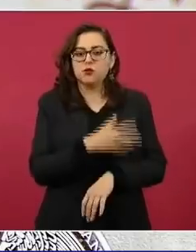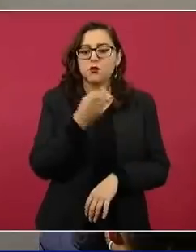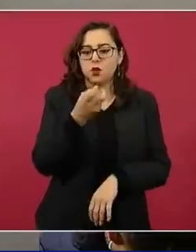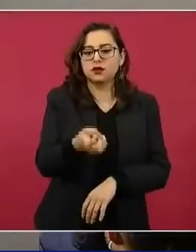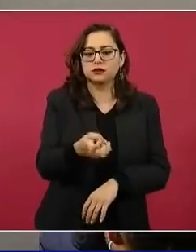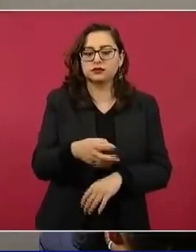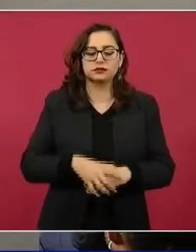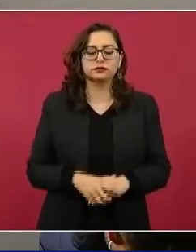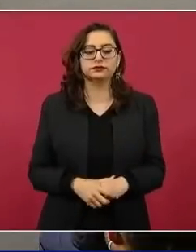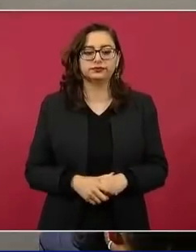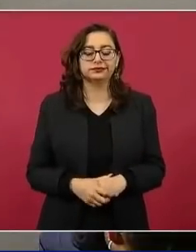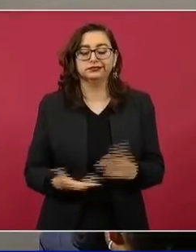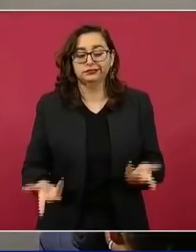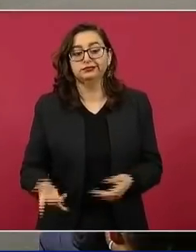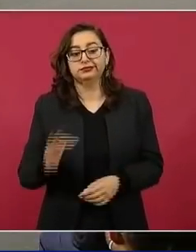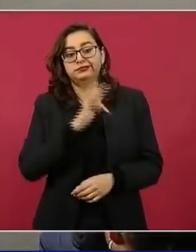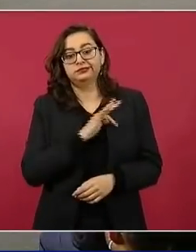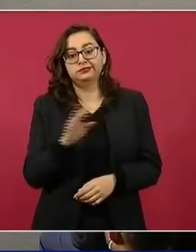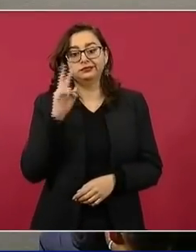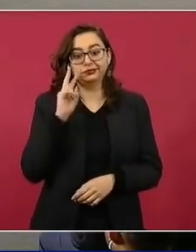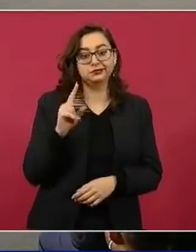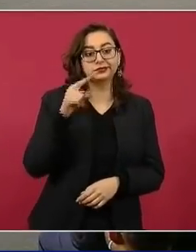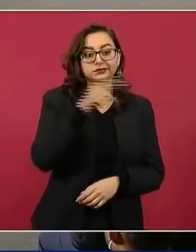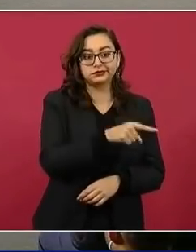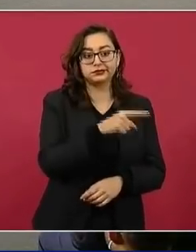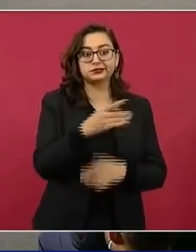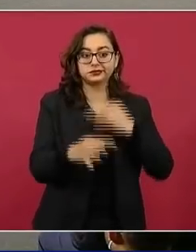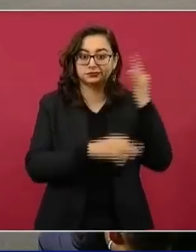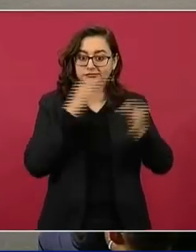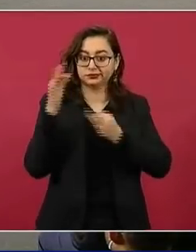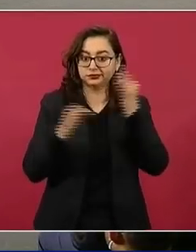la nota falsa y el desmentido.